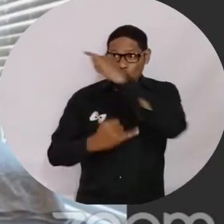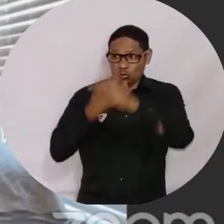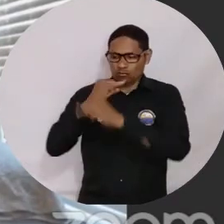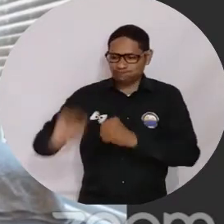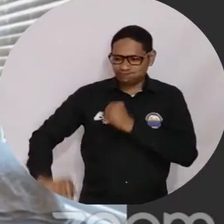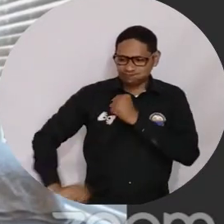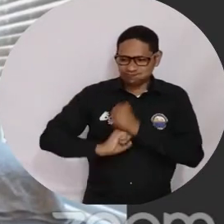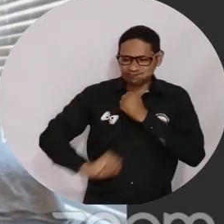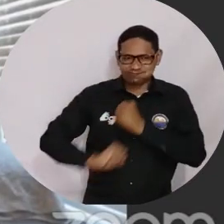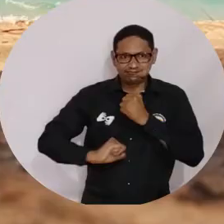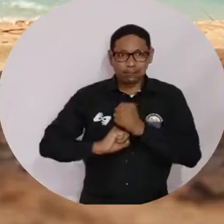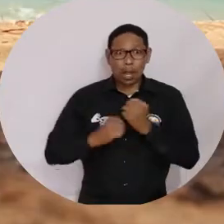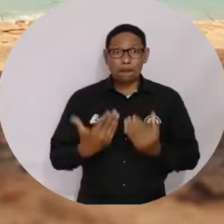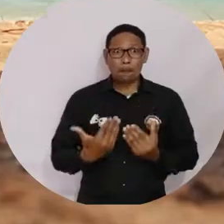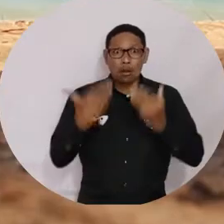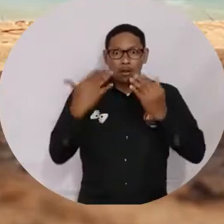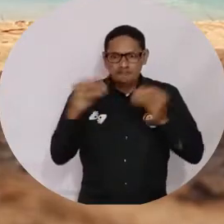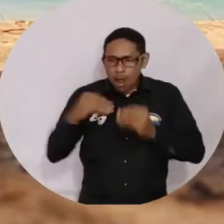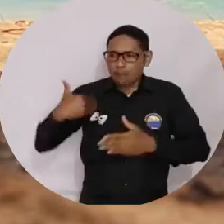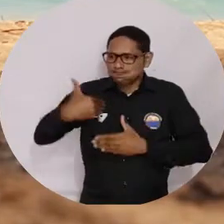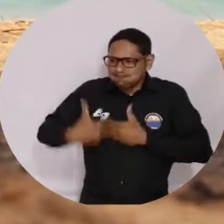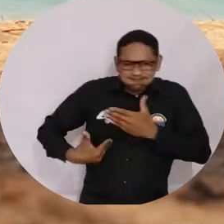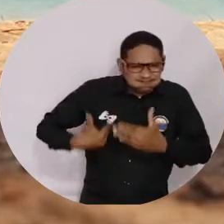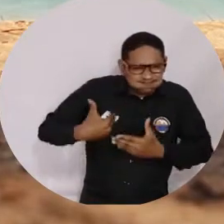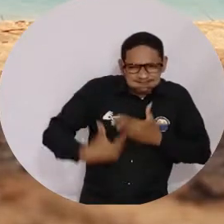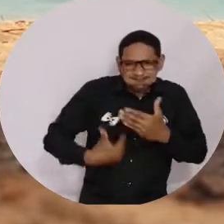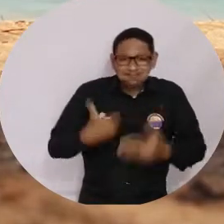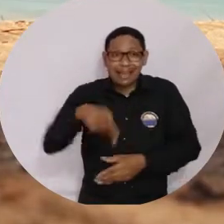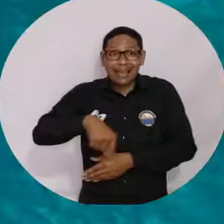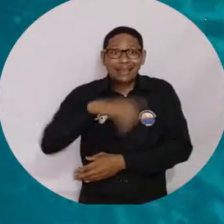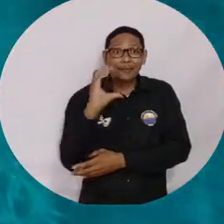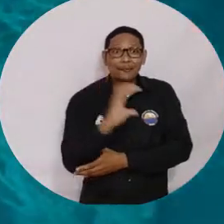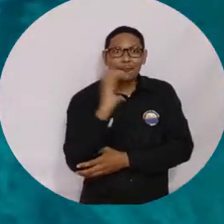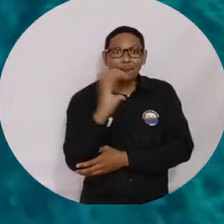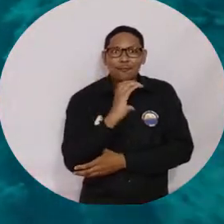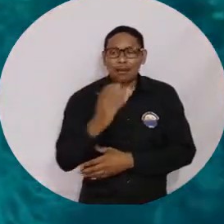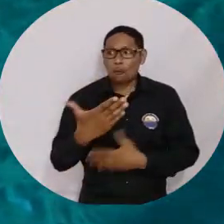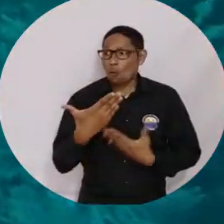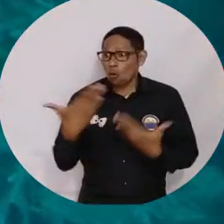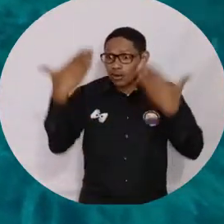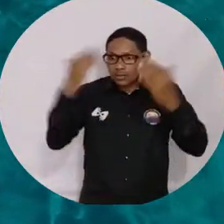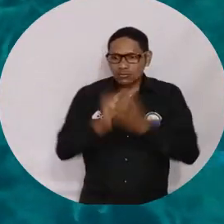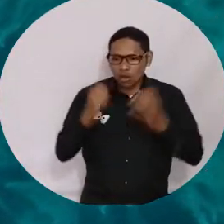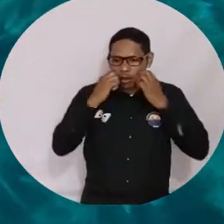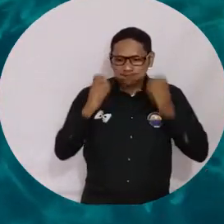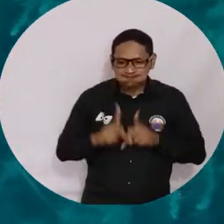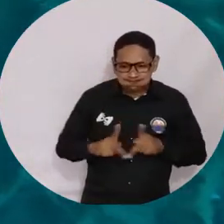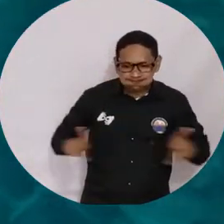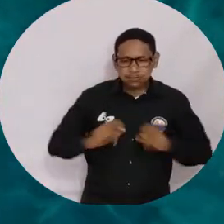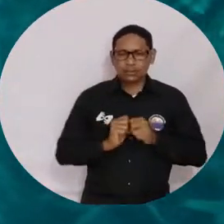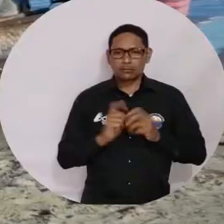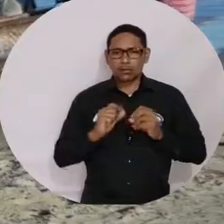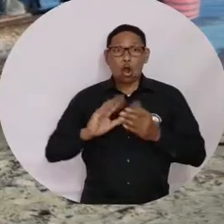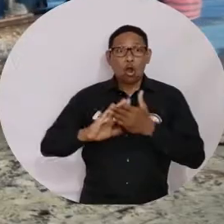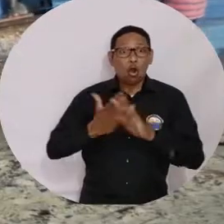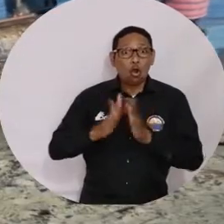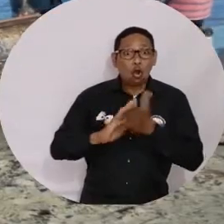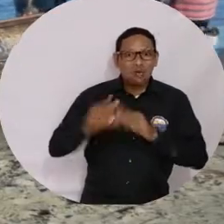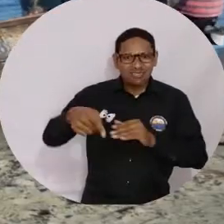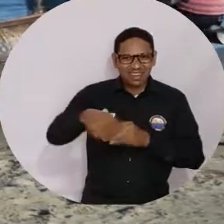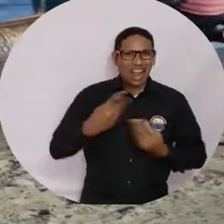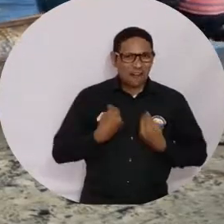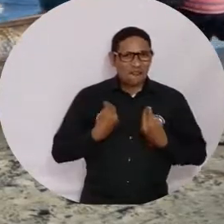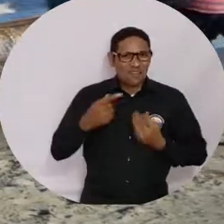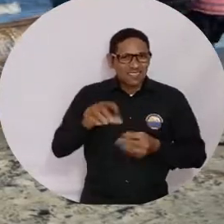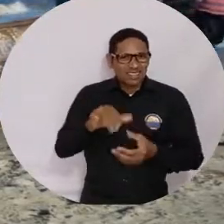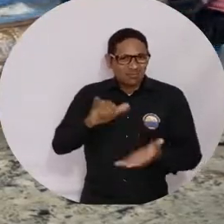con todos estos esfuerzos para poder contribuir en Colombia, en bienestar humano, en bienestar para las comunidades